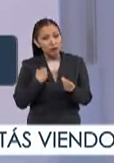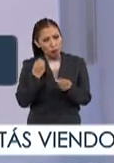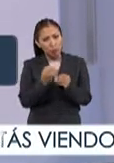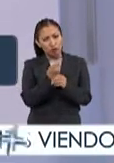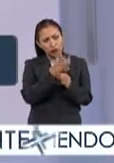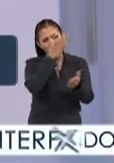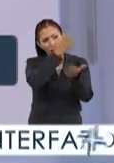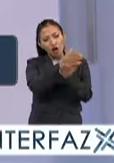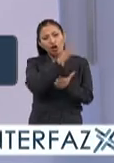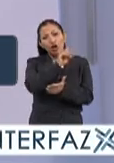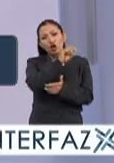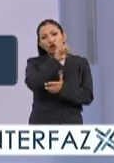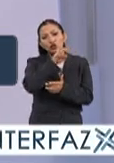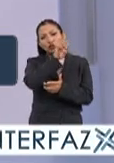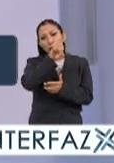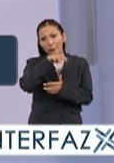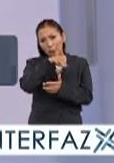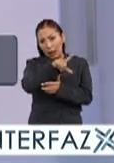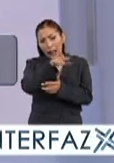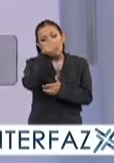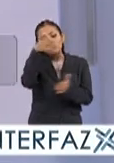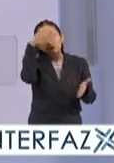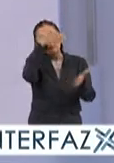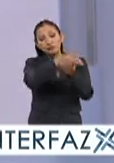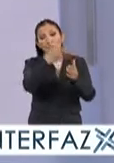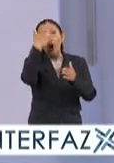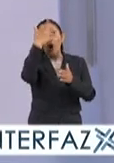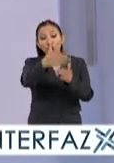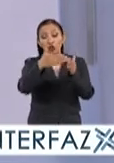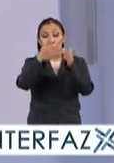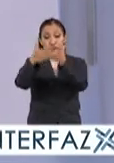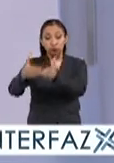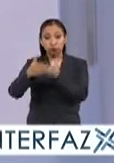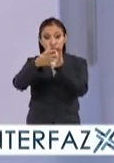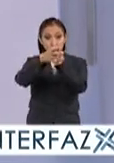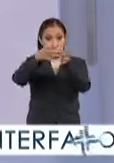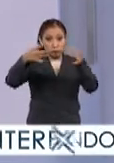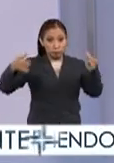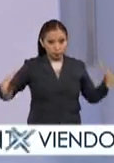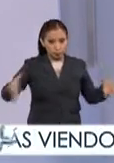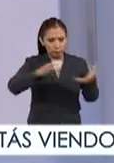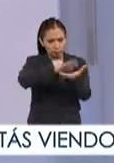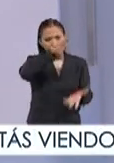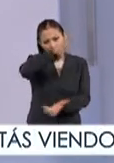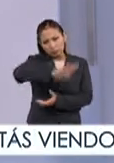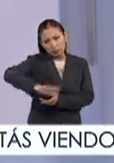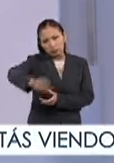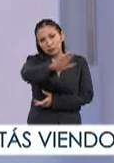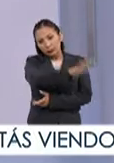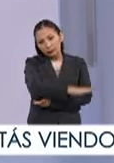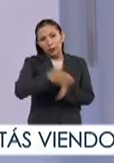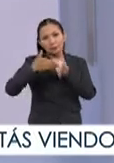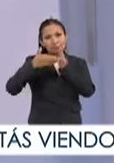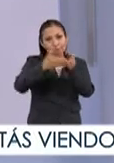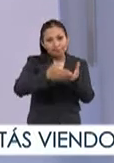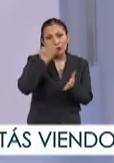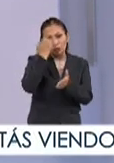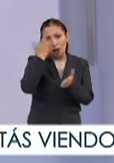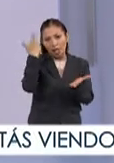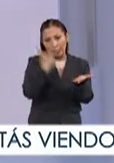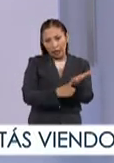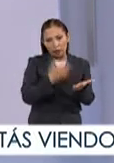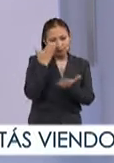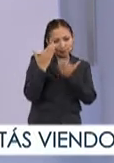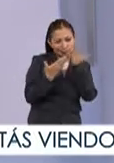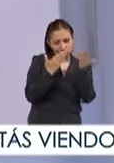la oportunidad de estar ahí en Cozumel en donde se dieron cita ocho grandes buques la mayoría de ellos son buques escuela